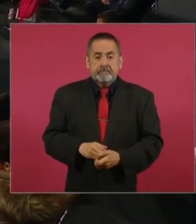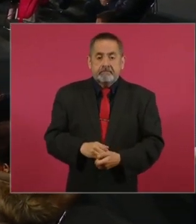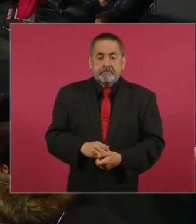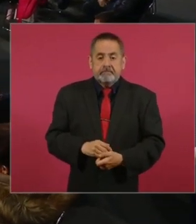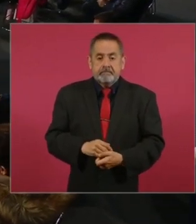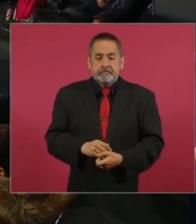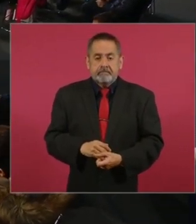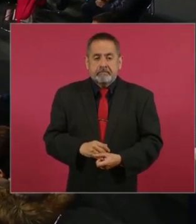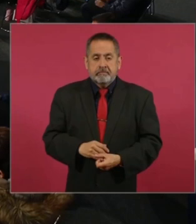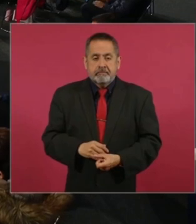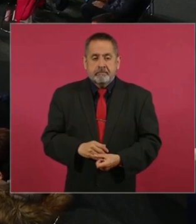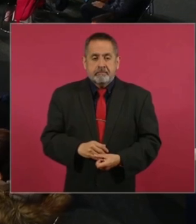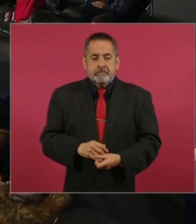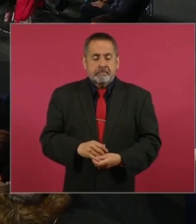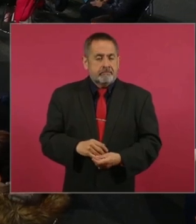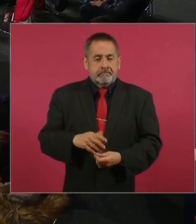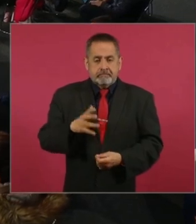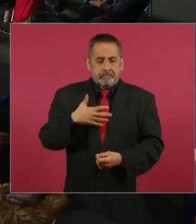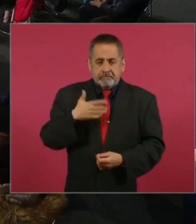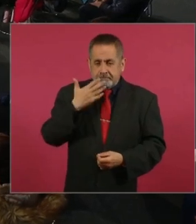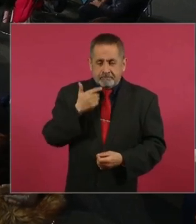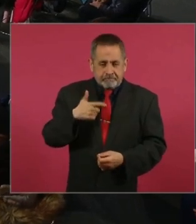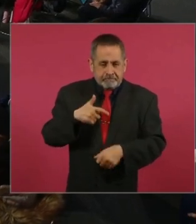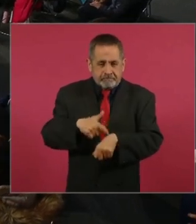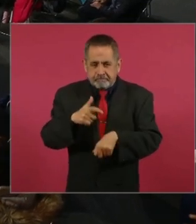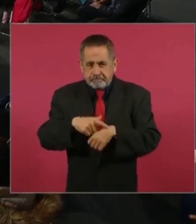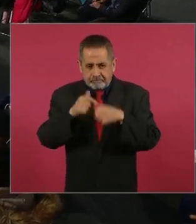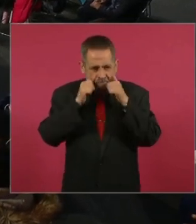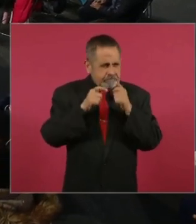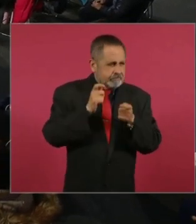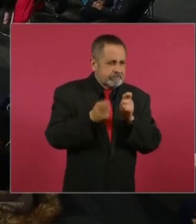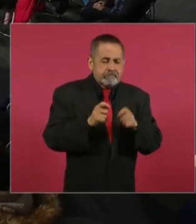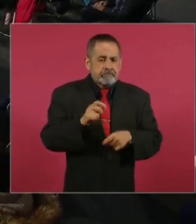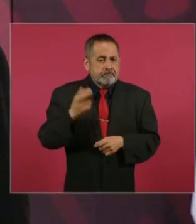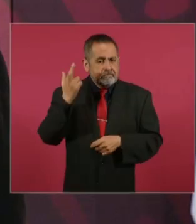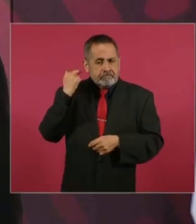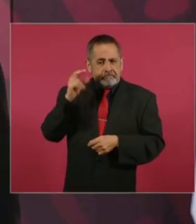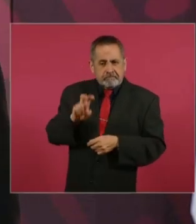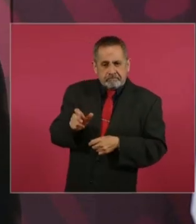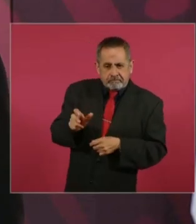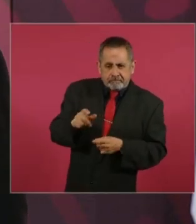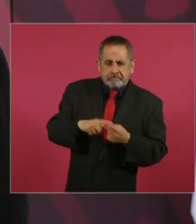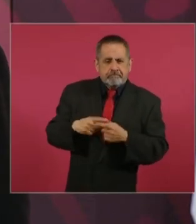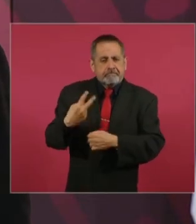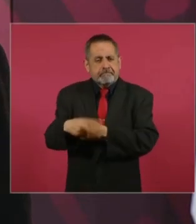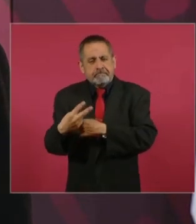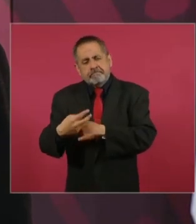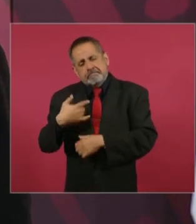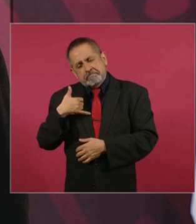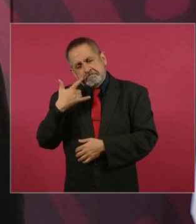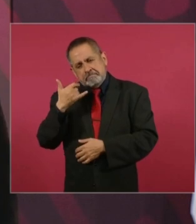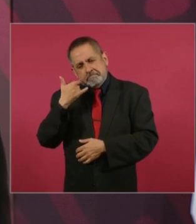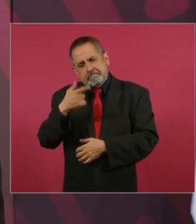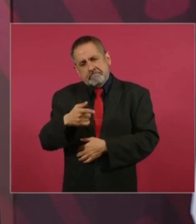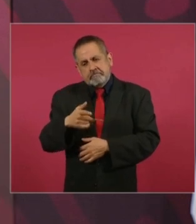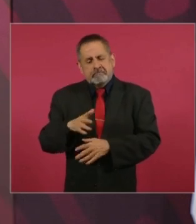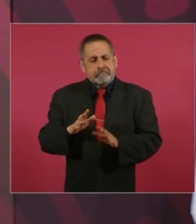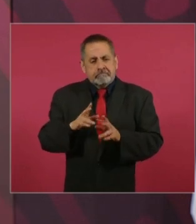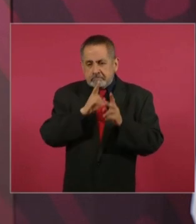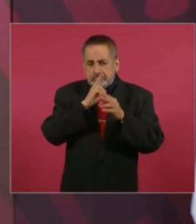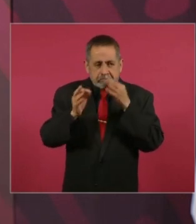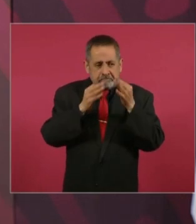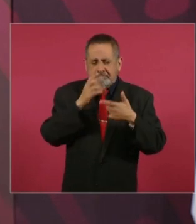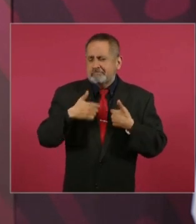Porque no tengo tiempo para estar escuchando programas de radio, viendo televisión, noticieros.